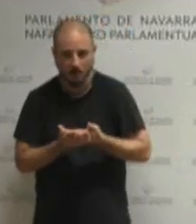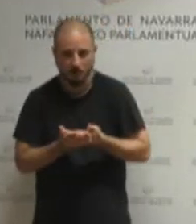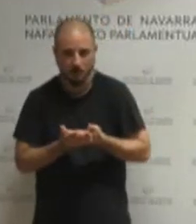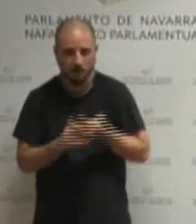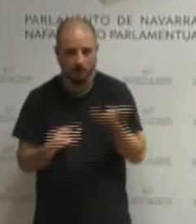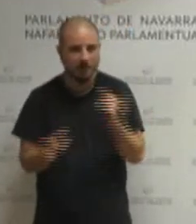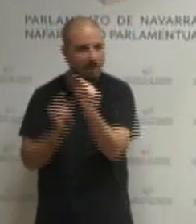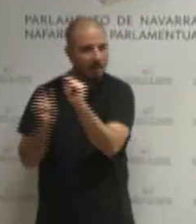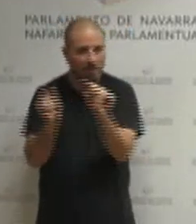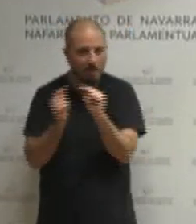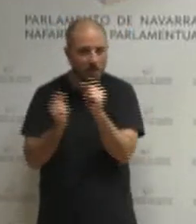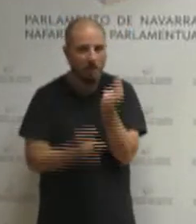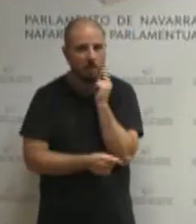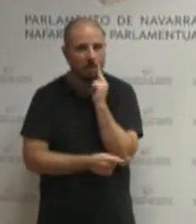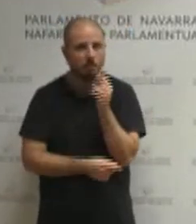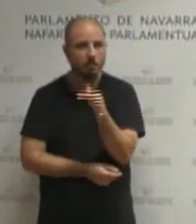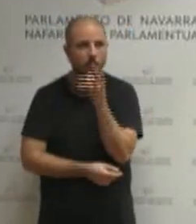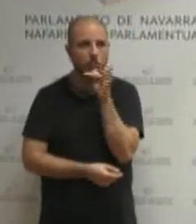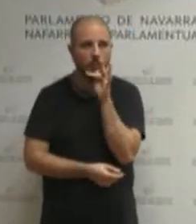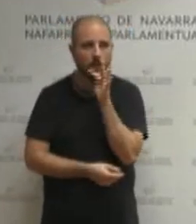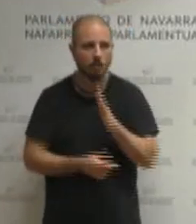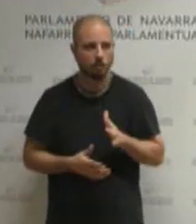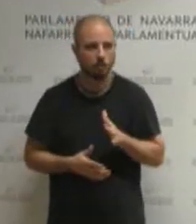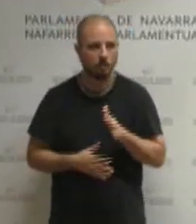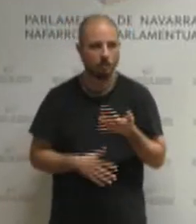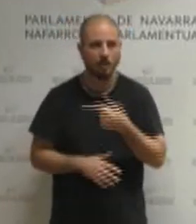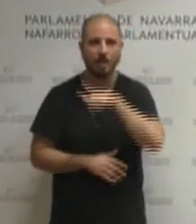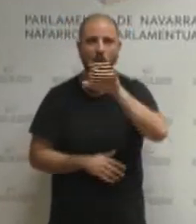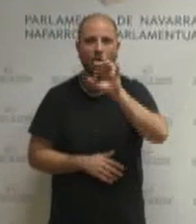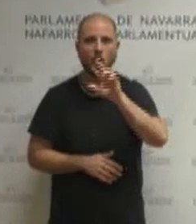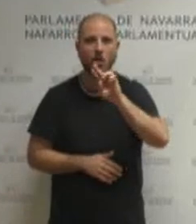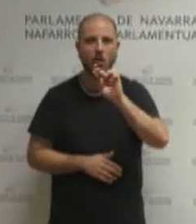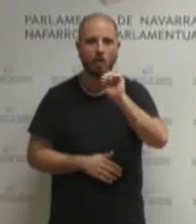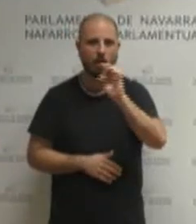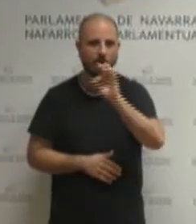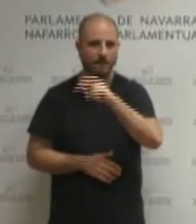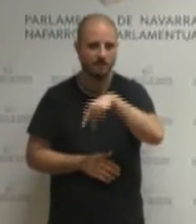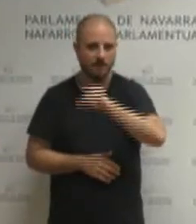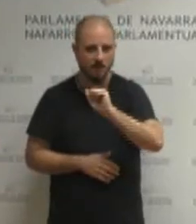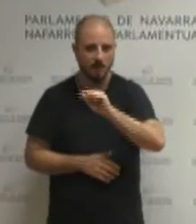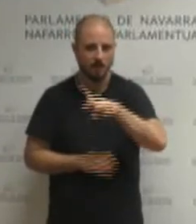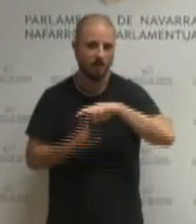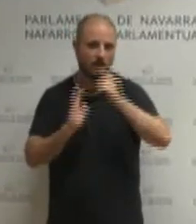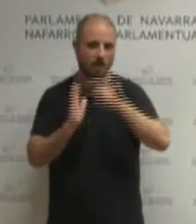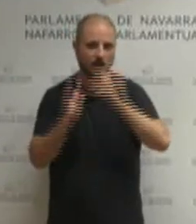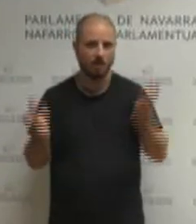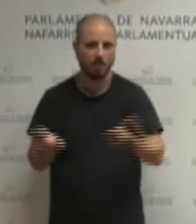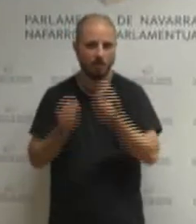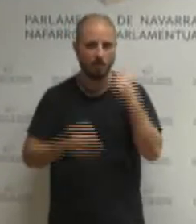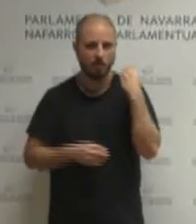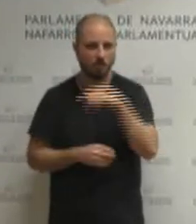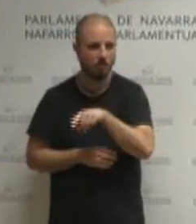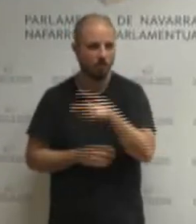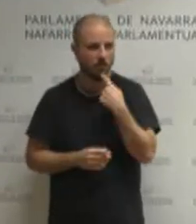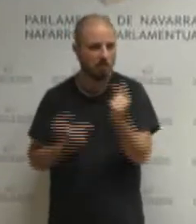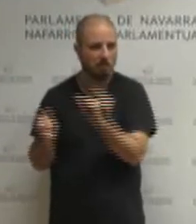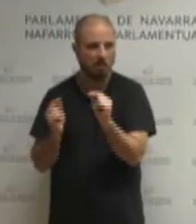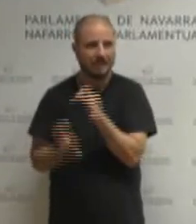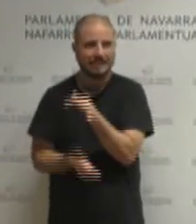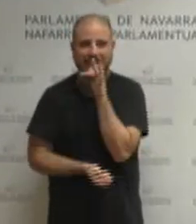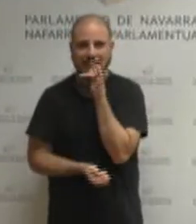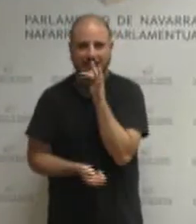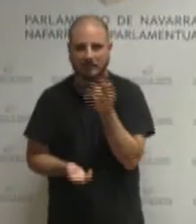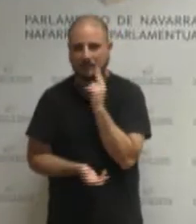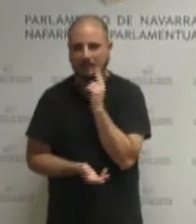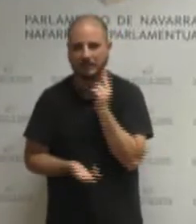den ez den irekiko legintzaldi onen ondaretan gaudela bueno ba batzuek uste dut erantzun egin behar diotela zeren